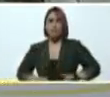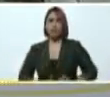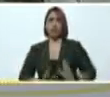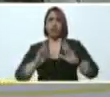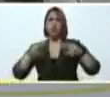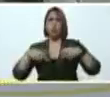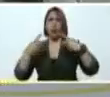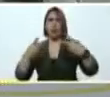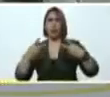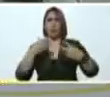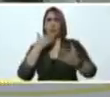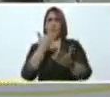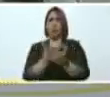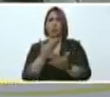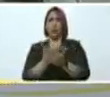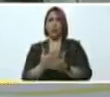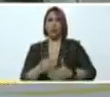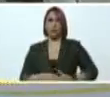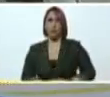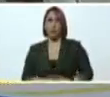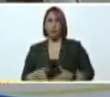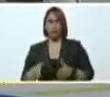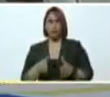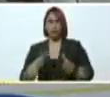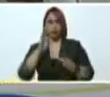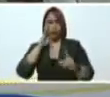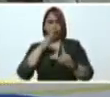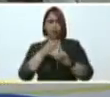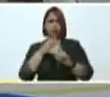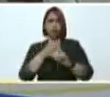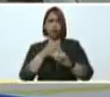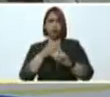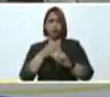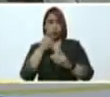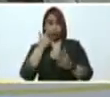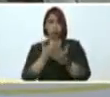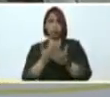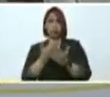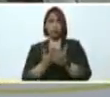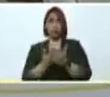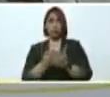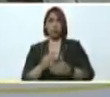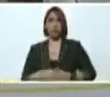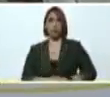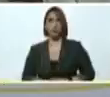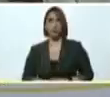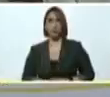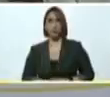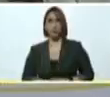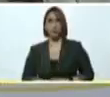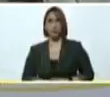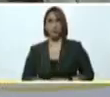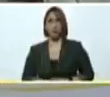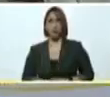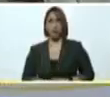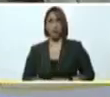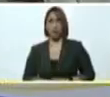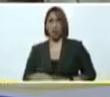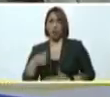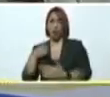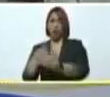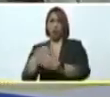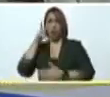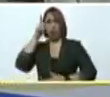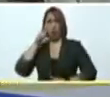alternativas viables comprobables a su lógica de explotación y exclusión